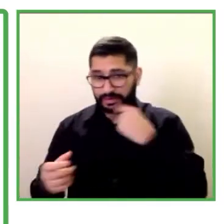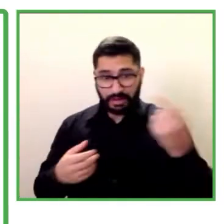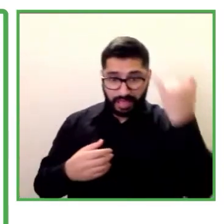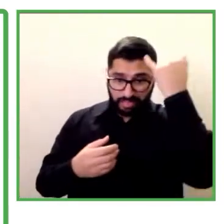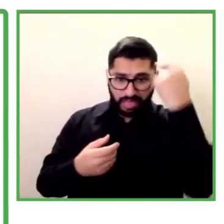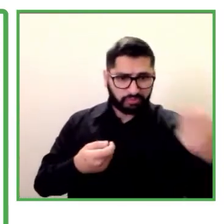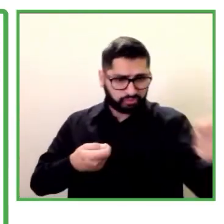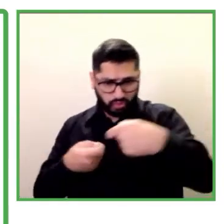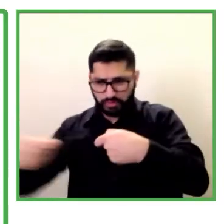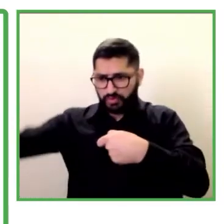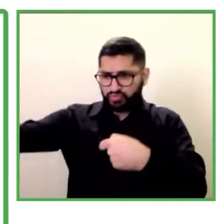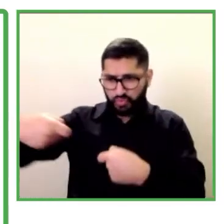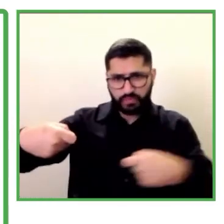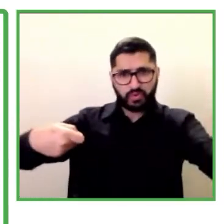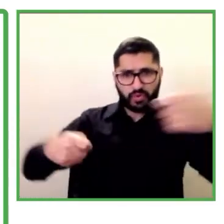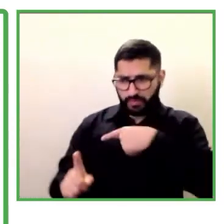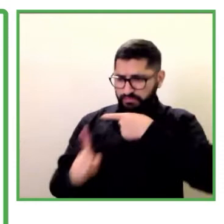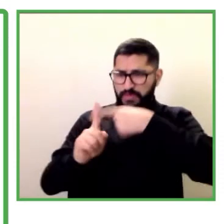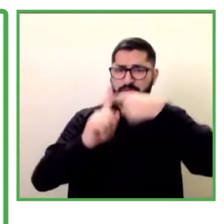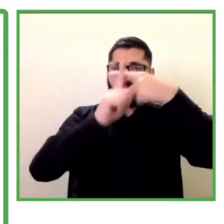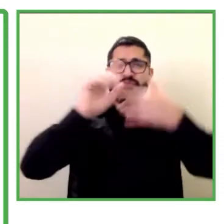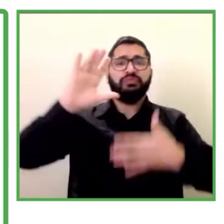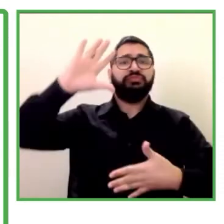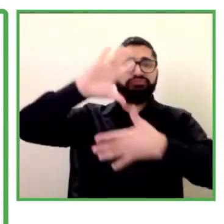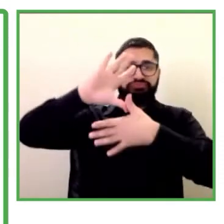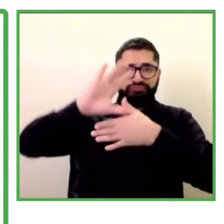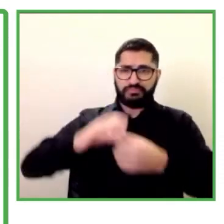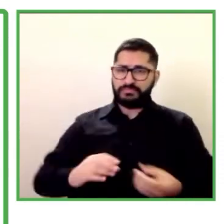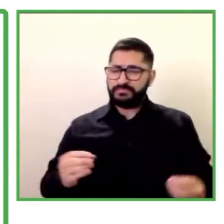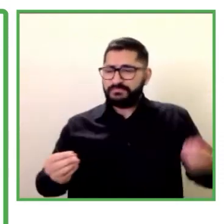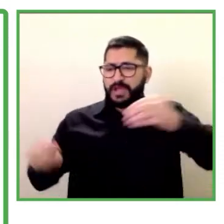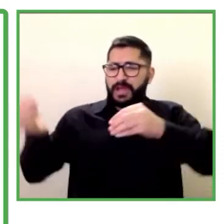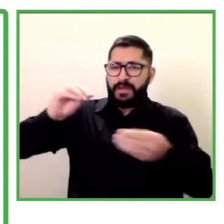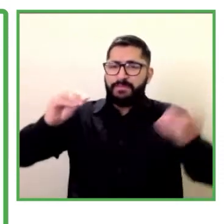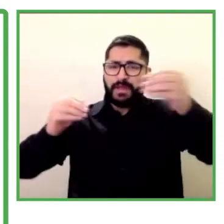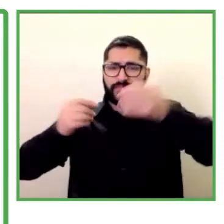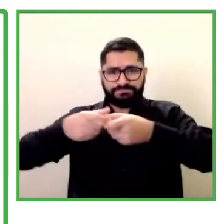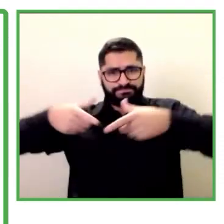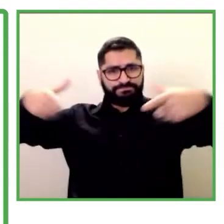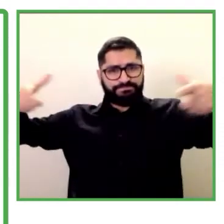más incluyente que le dé oportunidad a todas las personas muchas gracias